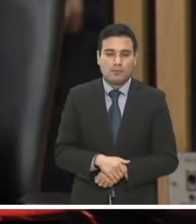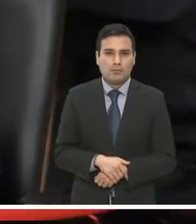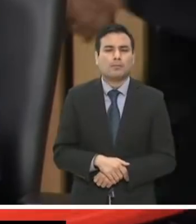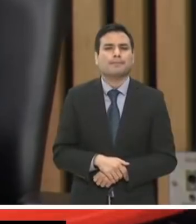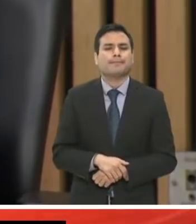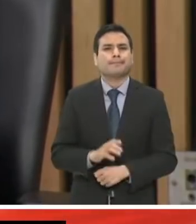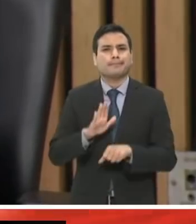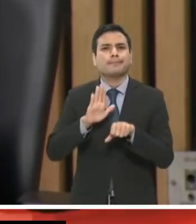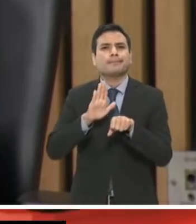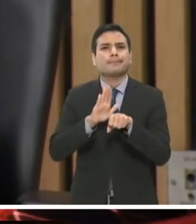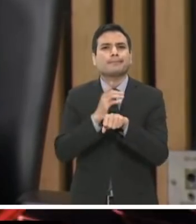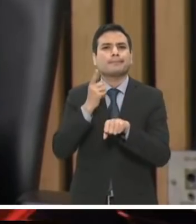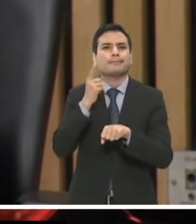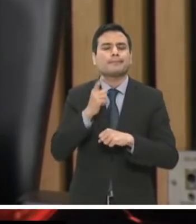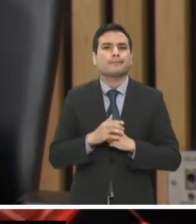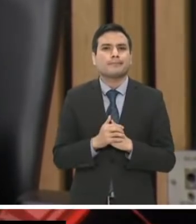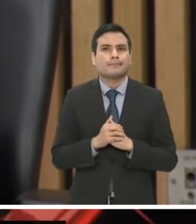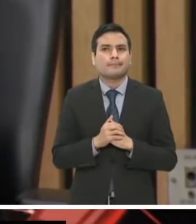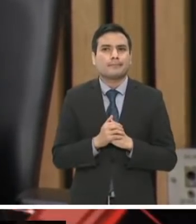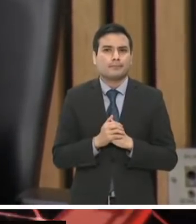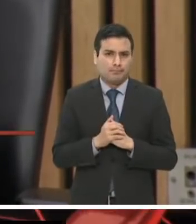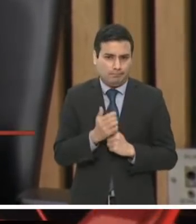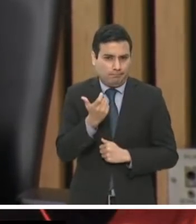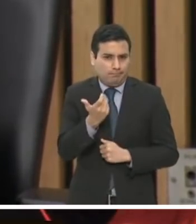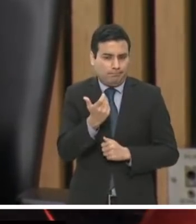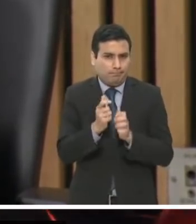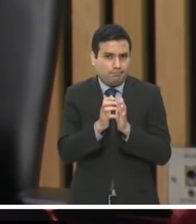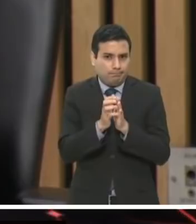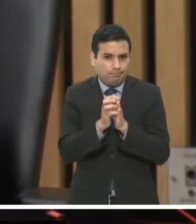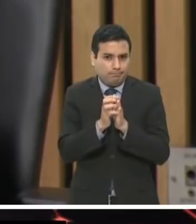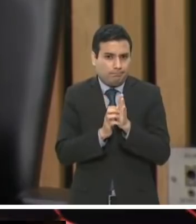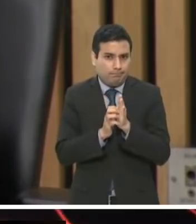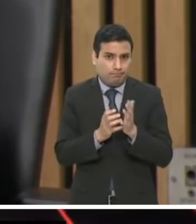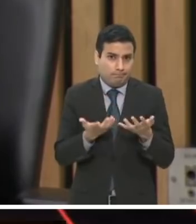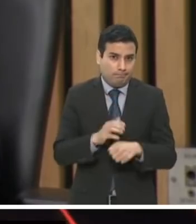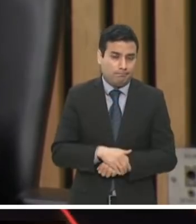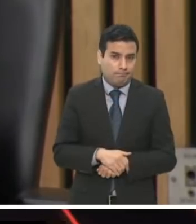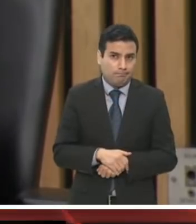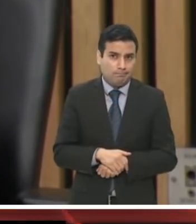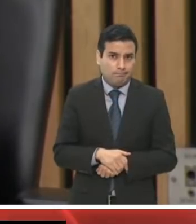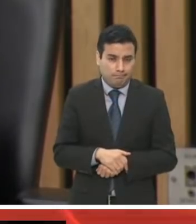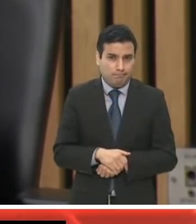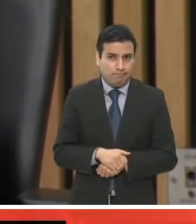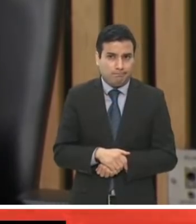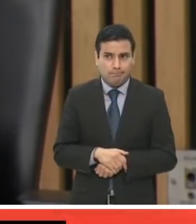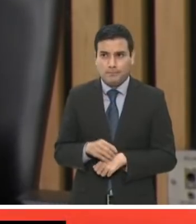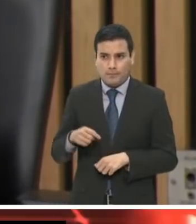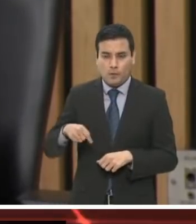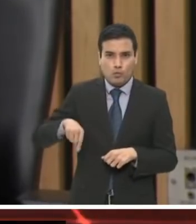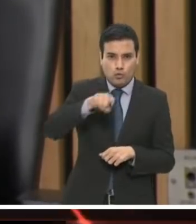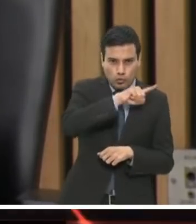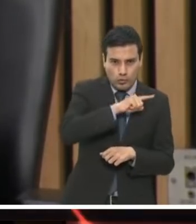pueblo de México, estaban vendiendo al pueblo, al país. Amigos y amigas, me despido de esta información.